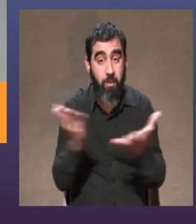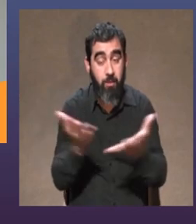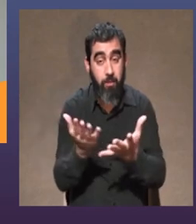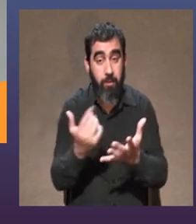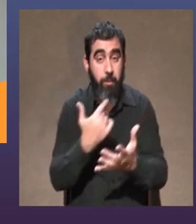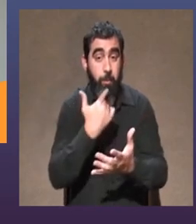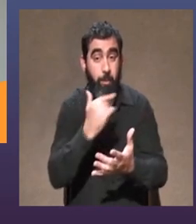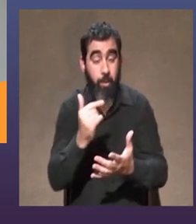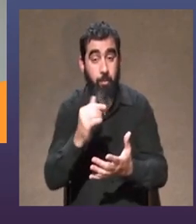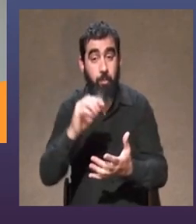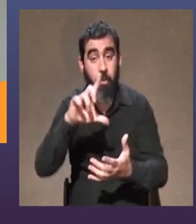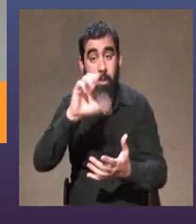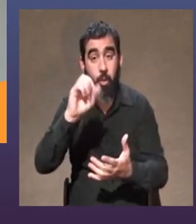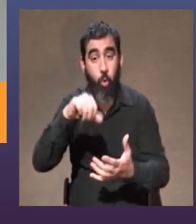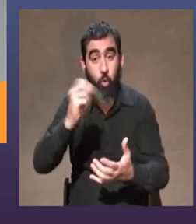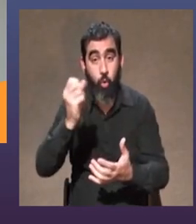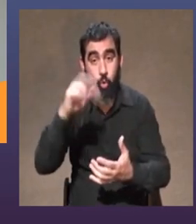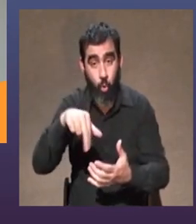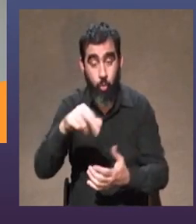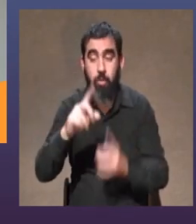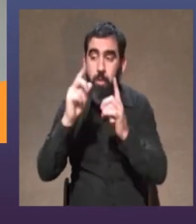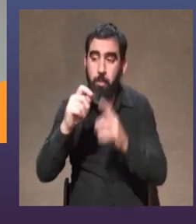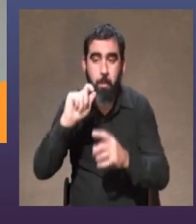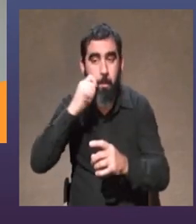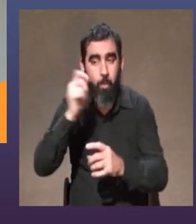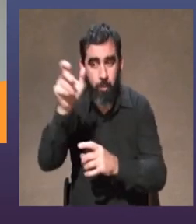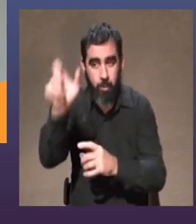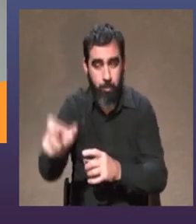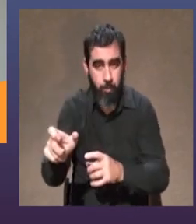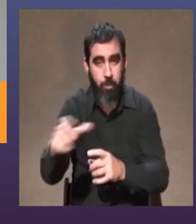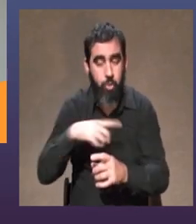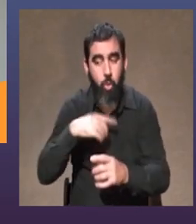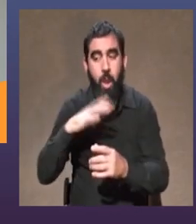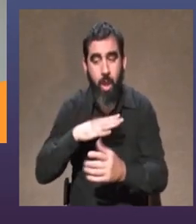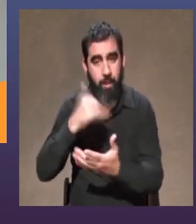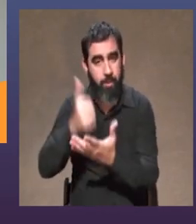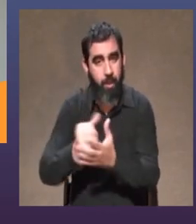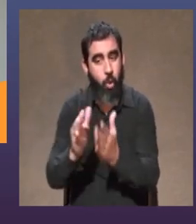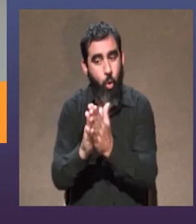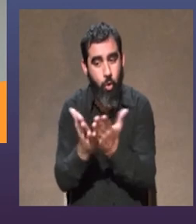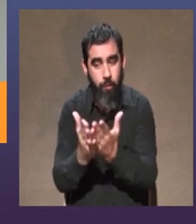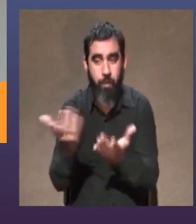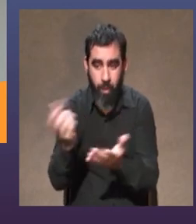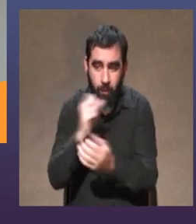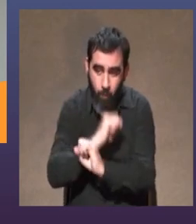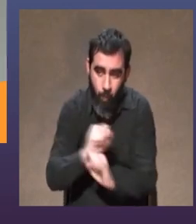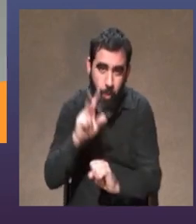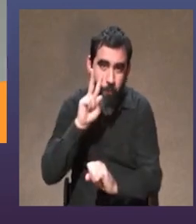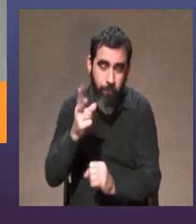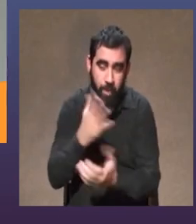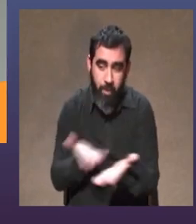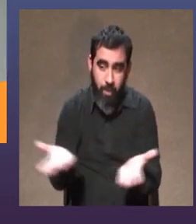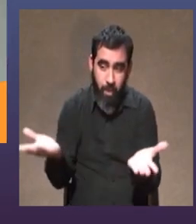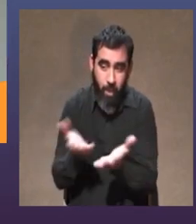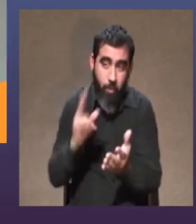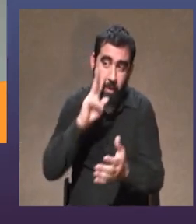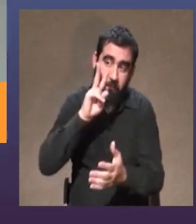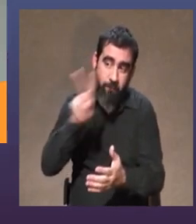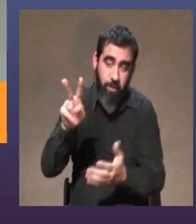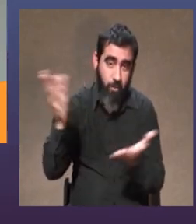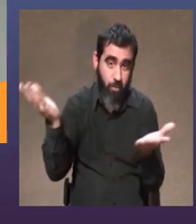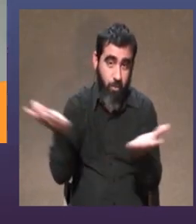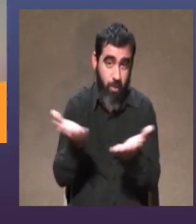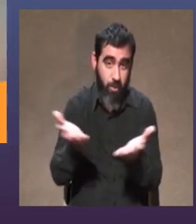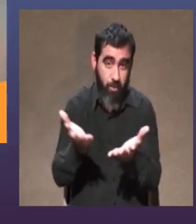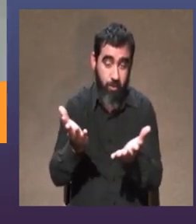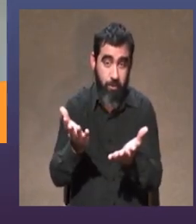ahora por ejemplo Leonor para mí es una persona muy inspiradora tengo su libro y lo pudo ver arriba de mi